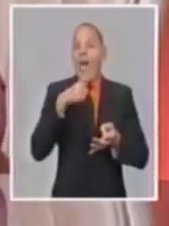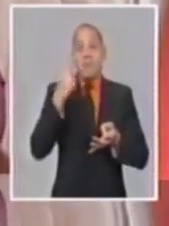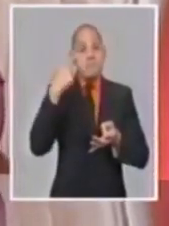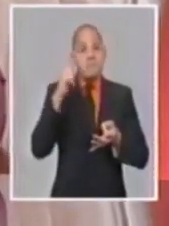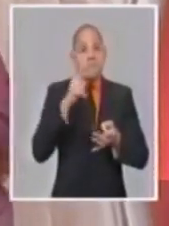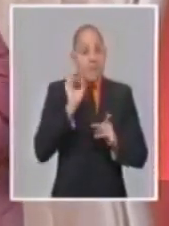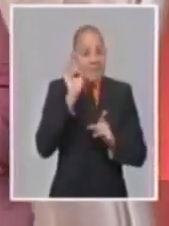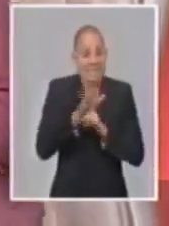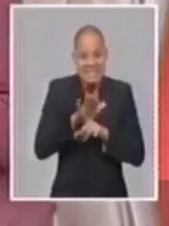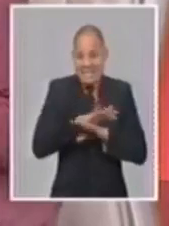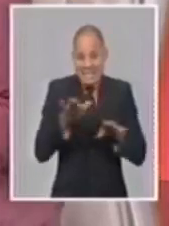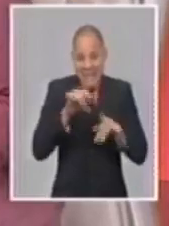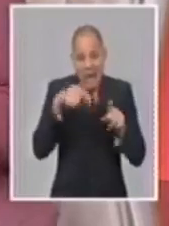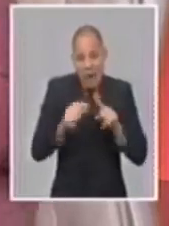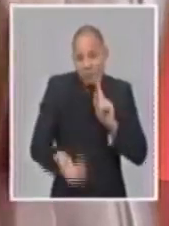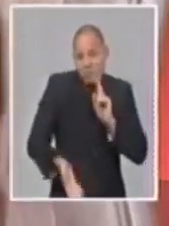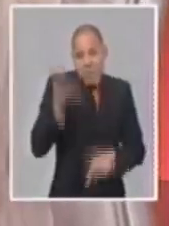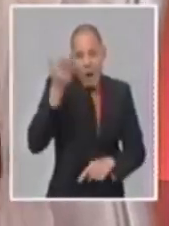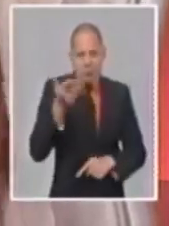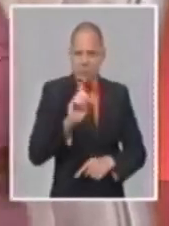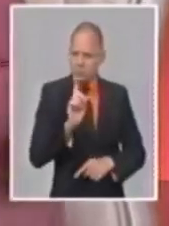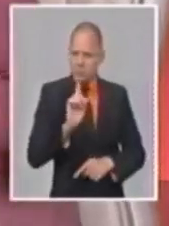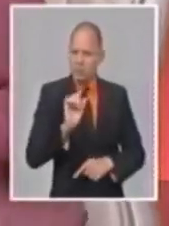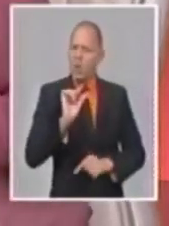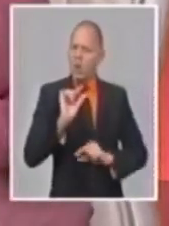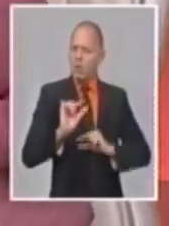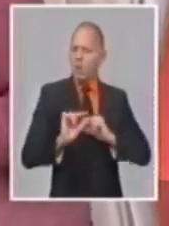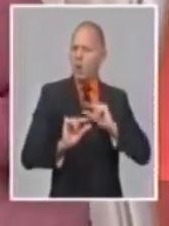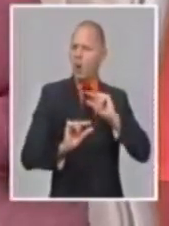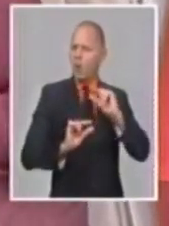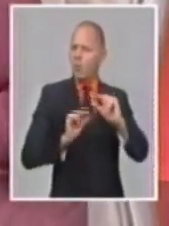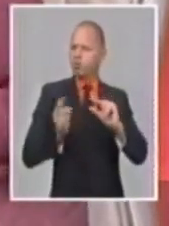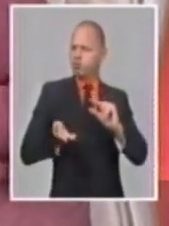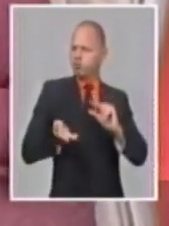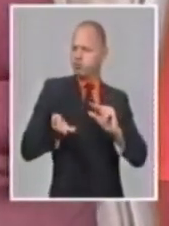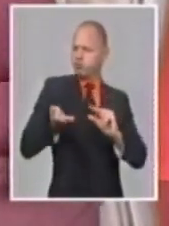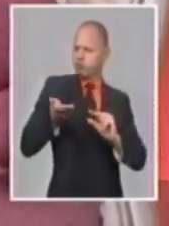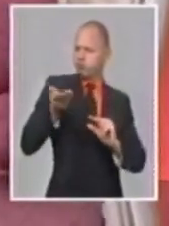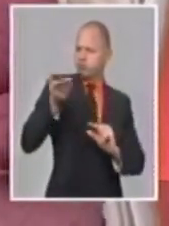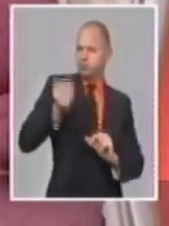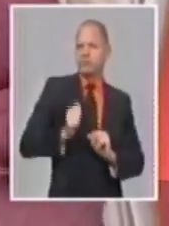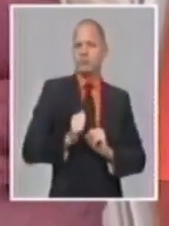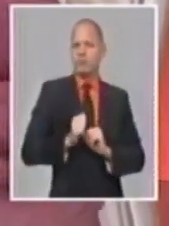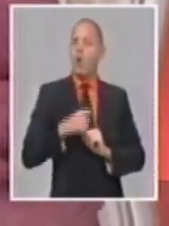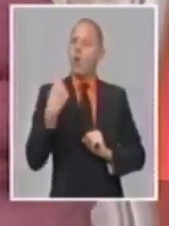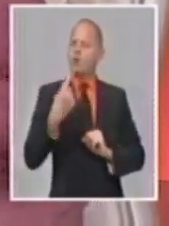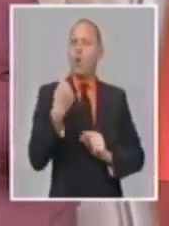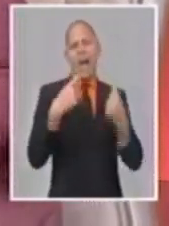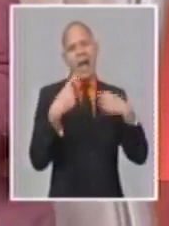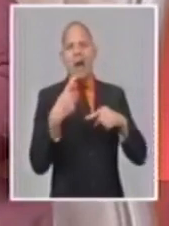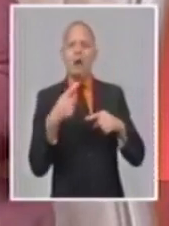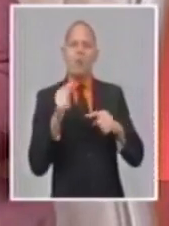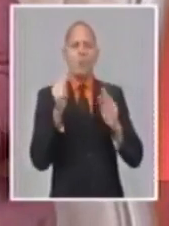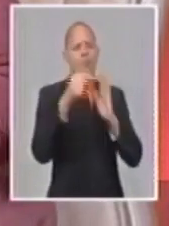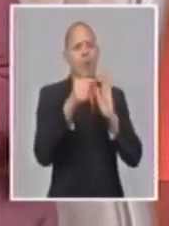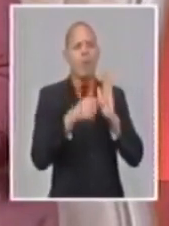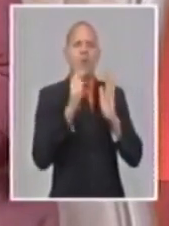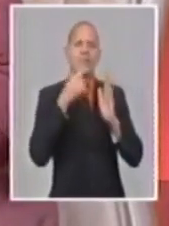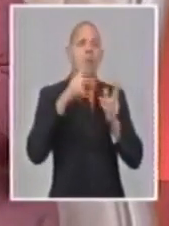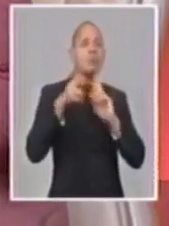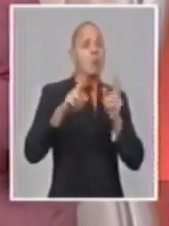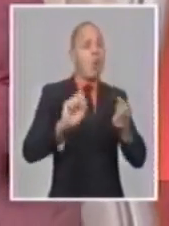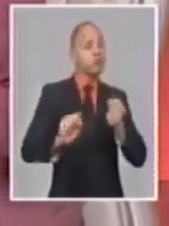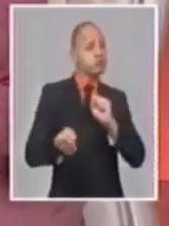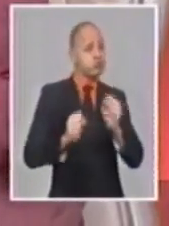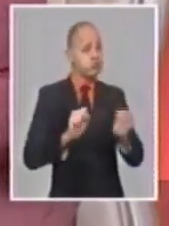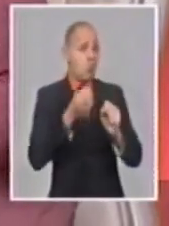primer momento, desde el inicio, en los límites de contención que se han diseñado. Pero son límites de